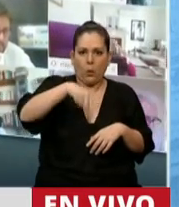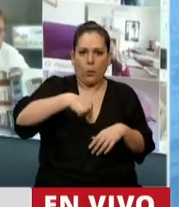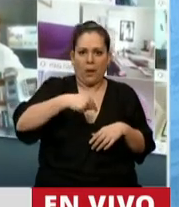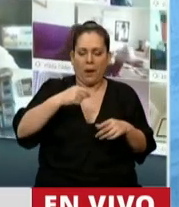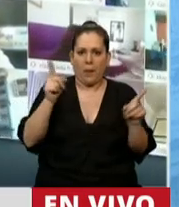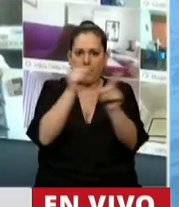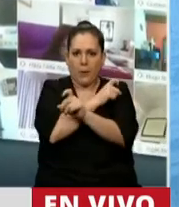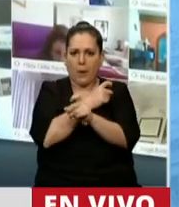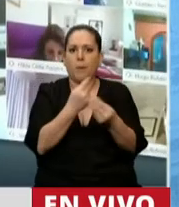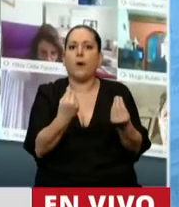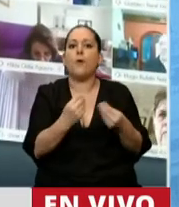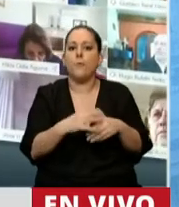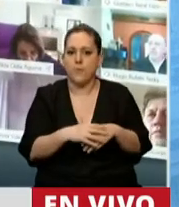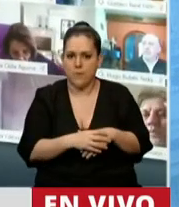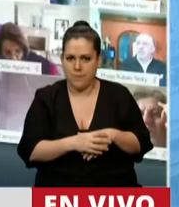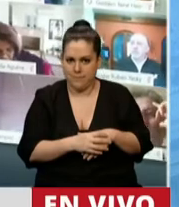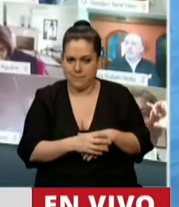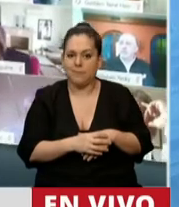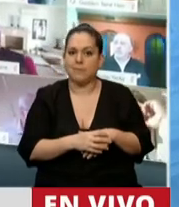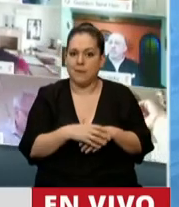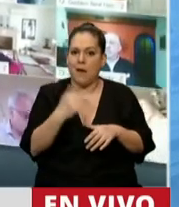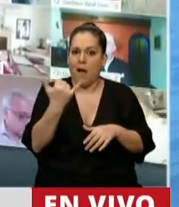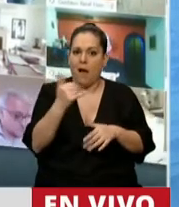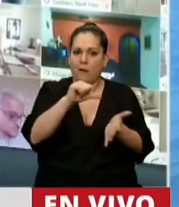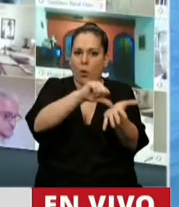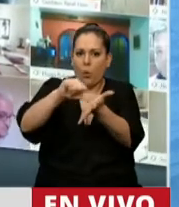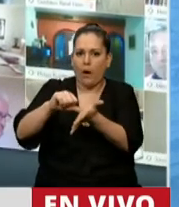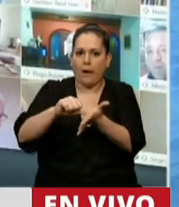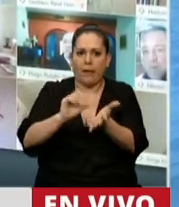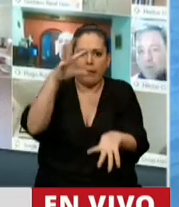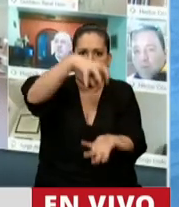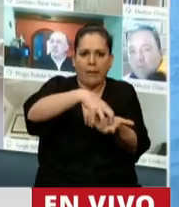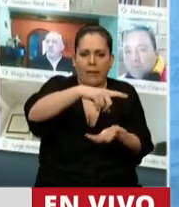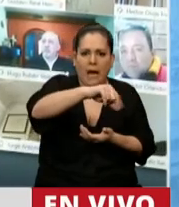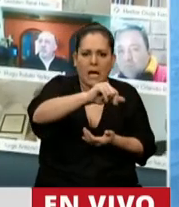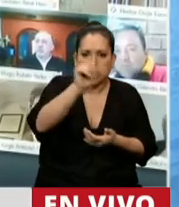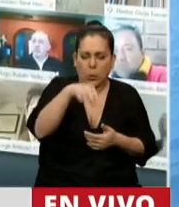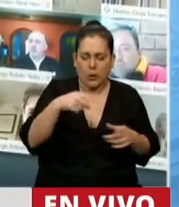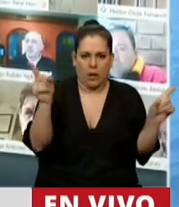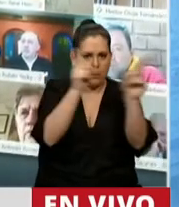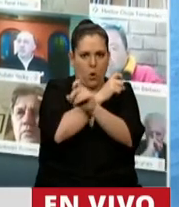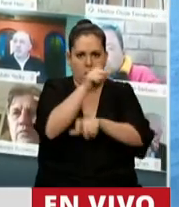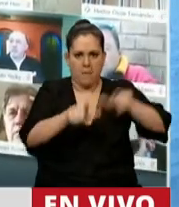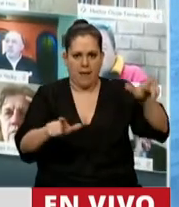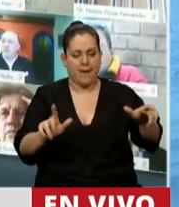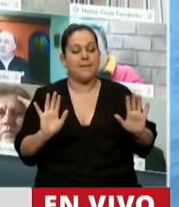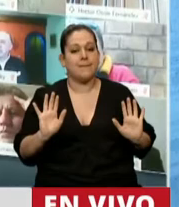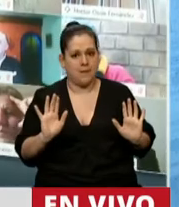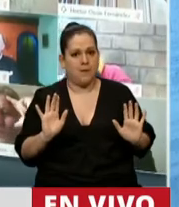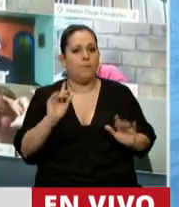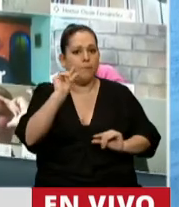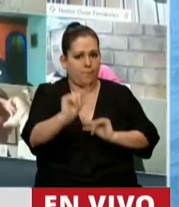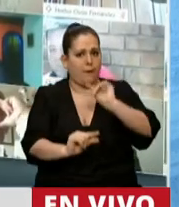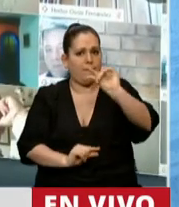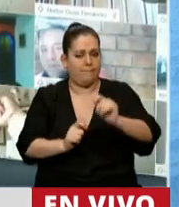difíciles, en lugares a veces tan inhóspitos, que fue creciendo, fue creciendo a lo largo del tiempo.